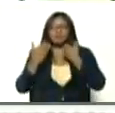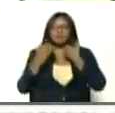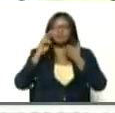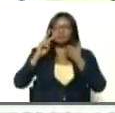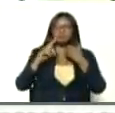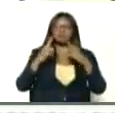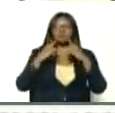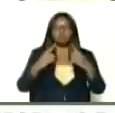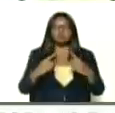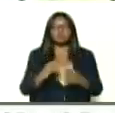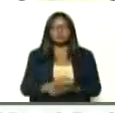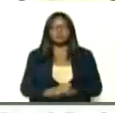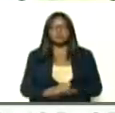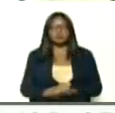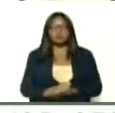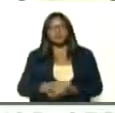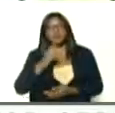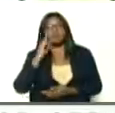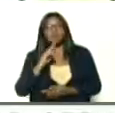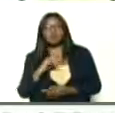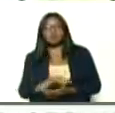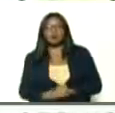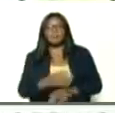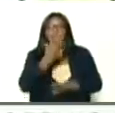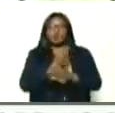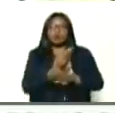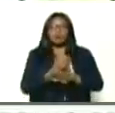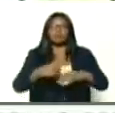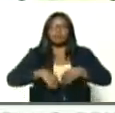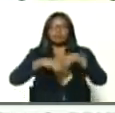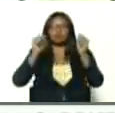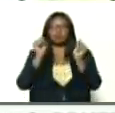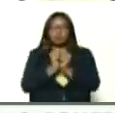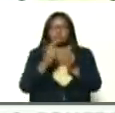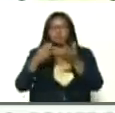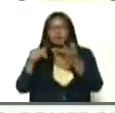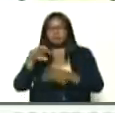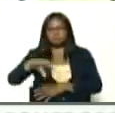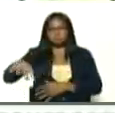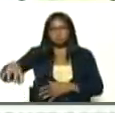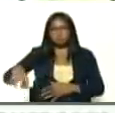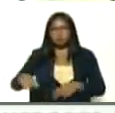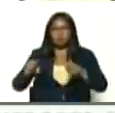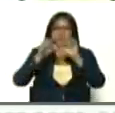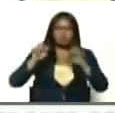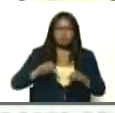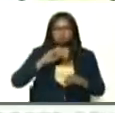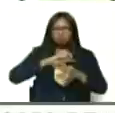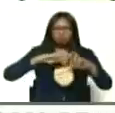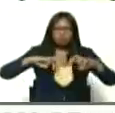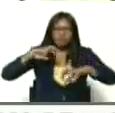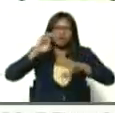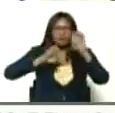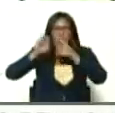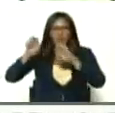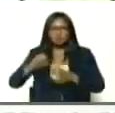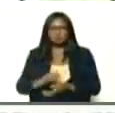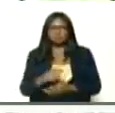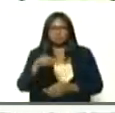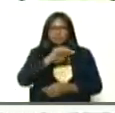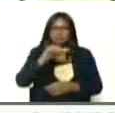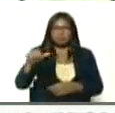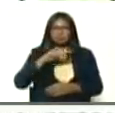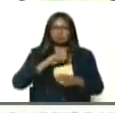carretero, desde Bolívar, Monagas, Anzuategui, y en otros estados, que estamos estudiando, esta semana,